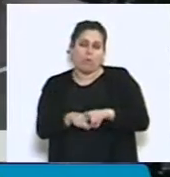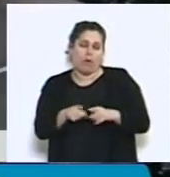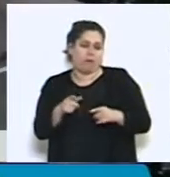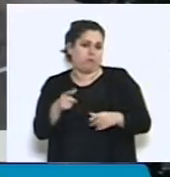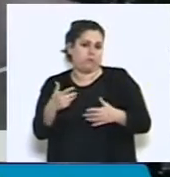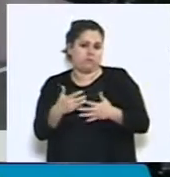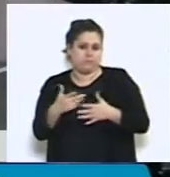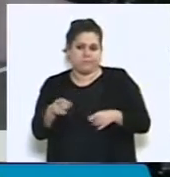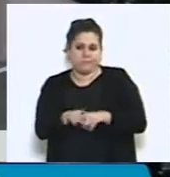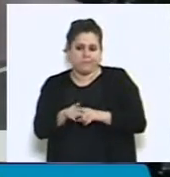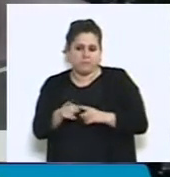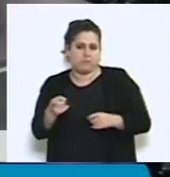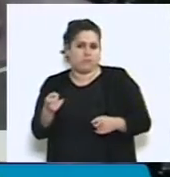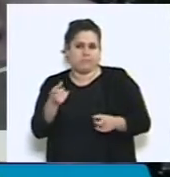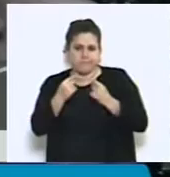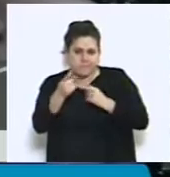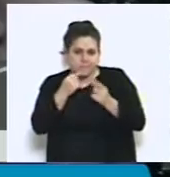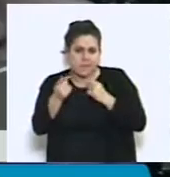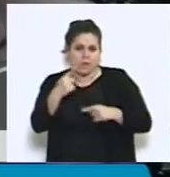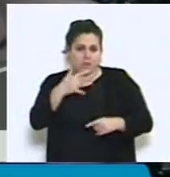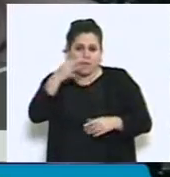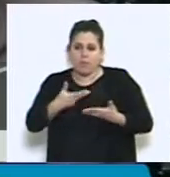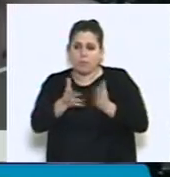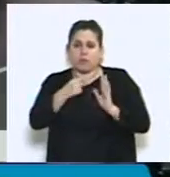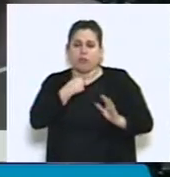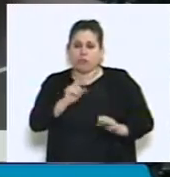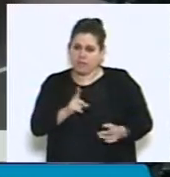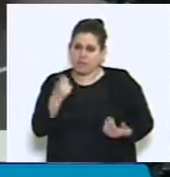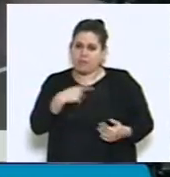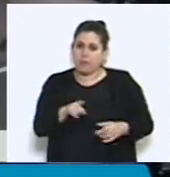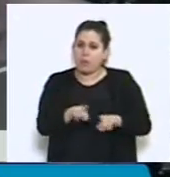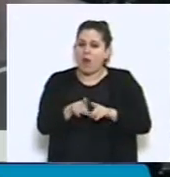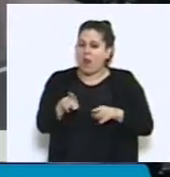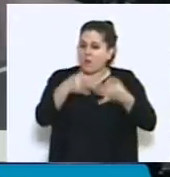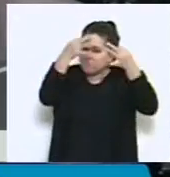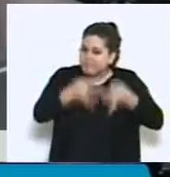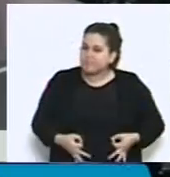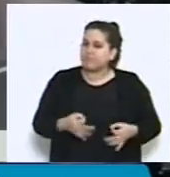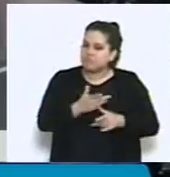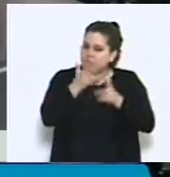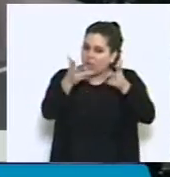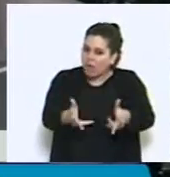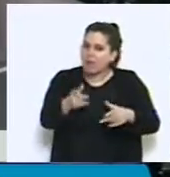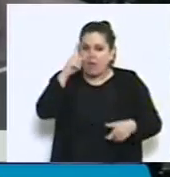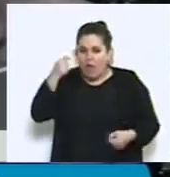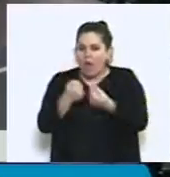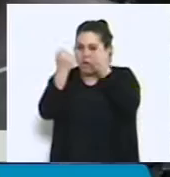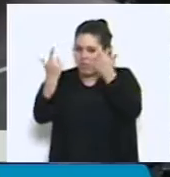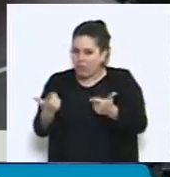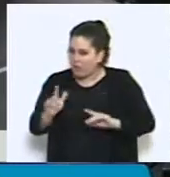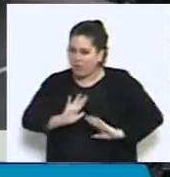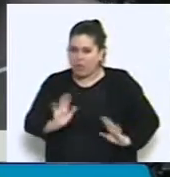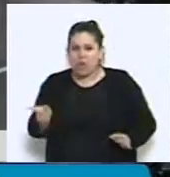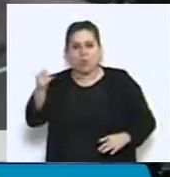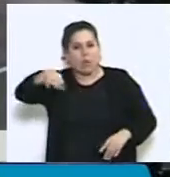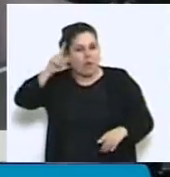decir públicamente, que no se quiere expresar con todas las letras que están en desacuerdo con la